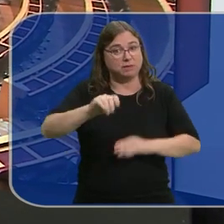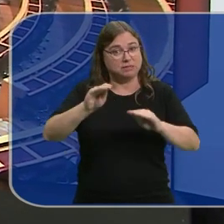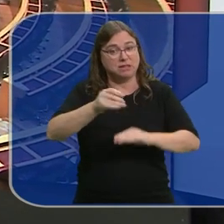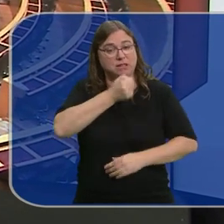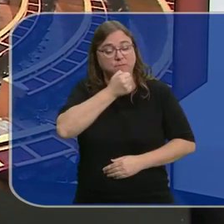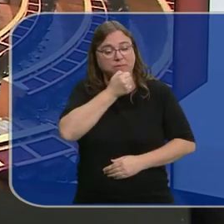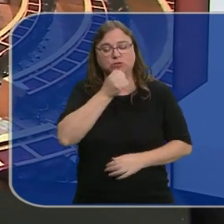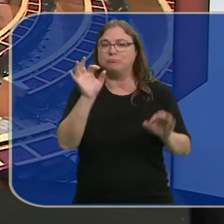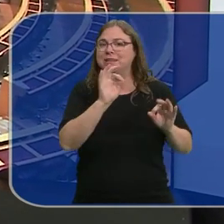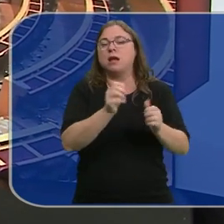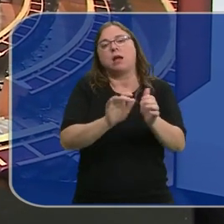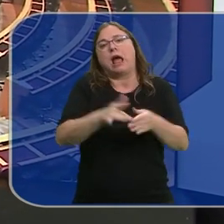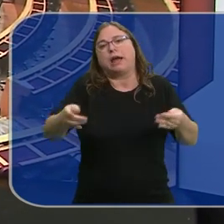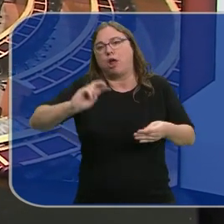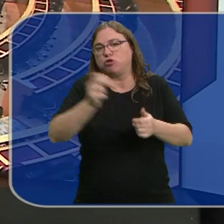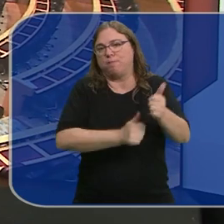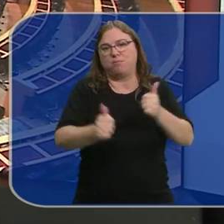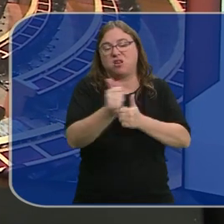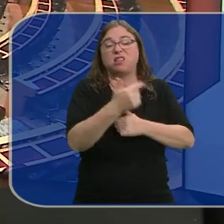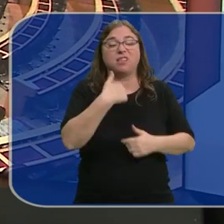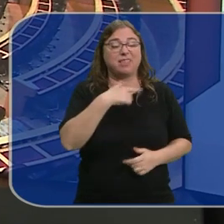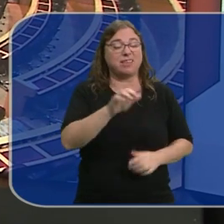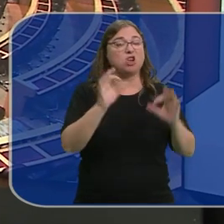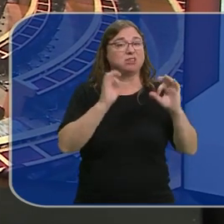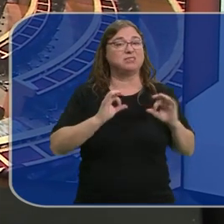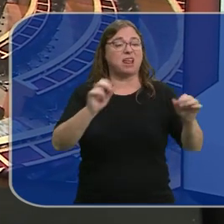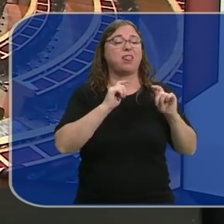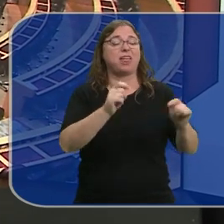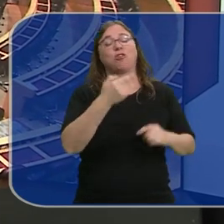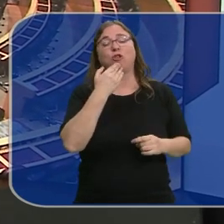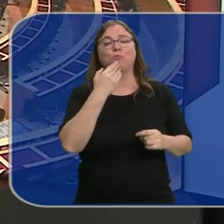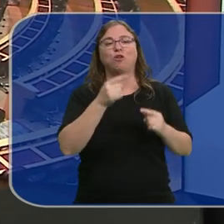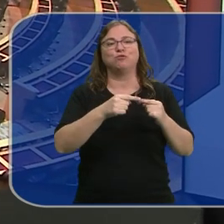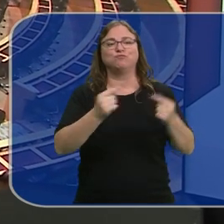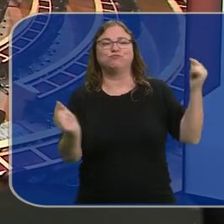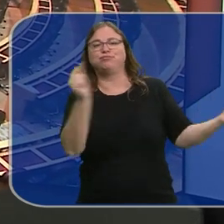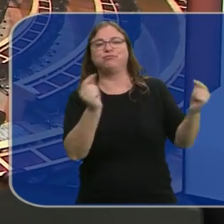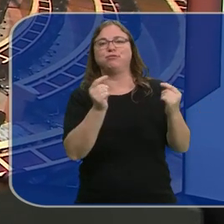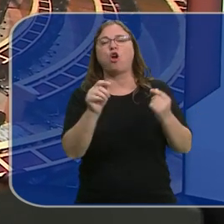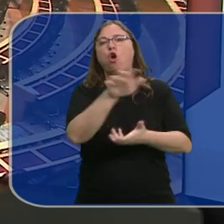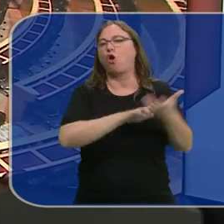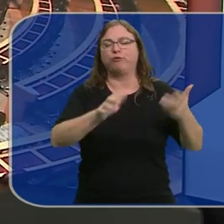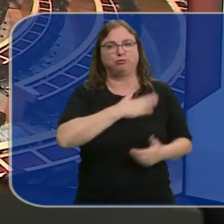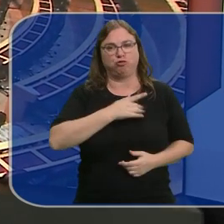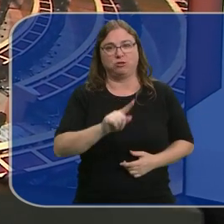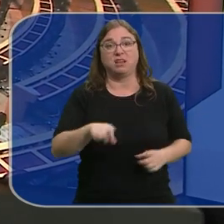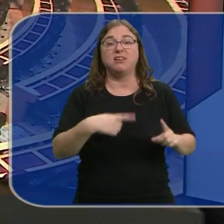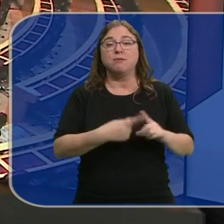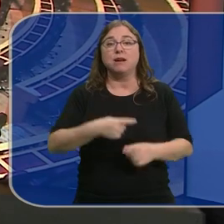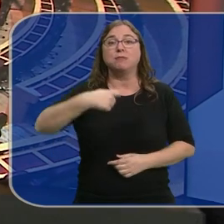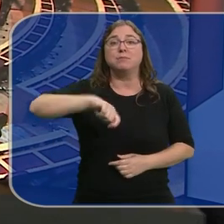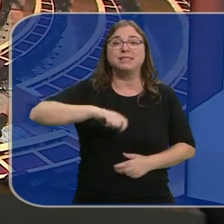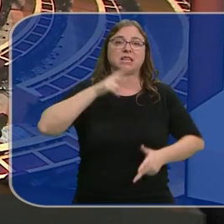priorizado otros asuntos de agenda. Dicen que no quieren convertir la institución en un lugar de división y de conflicto. Tampoco veremos a los